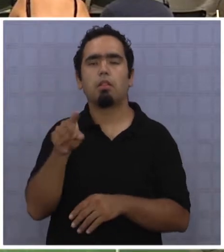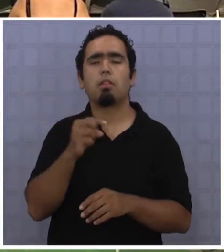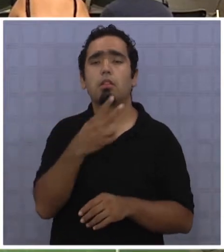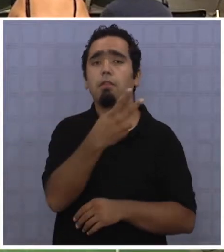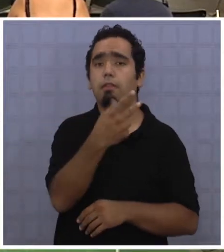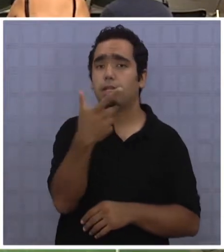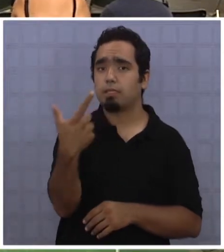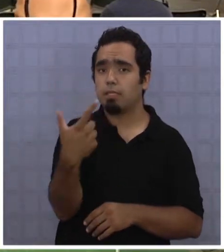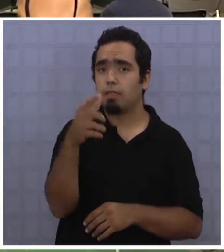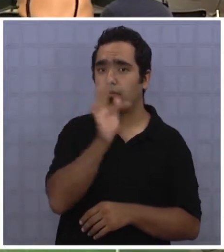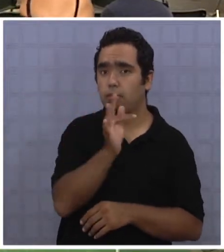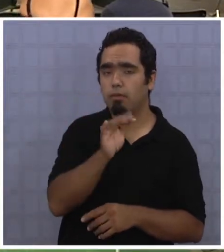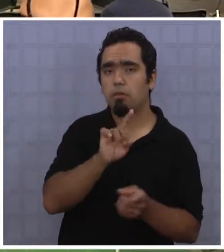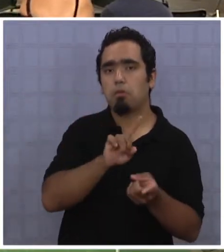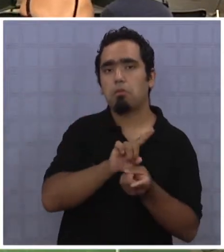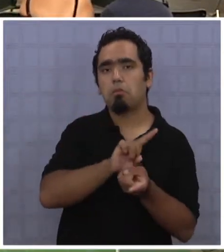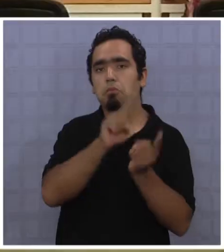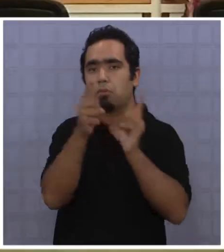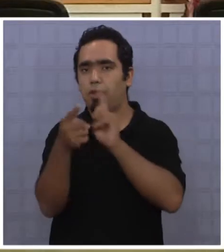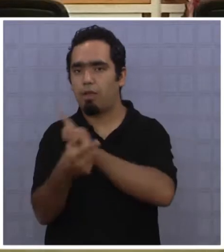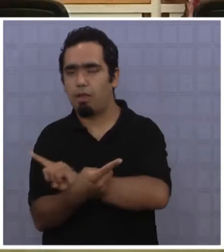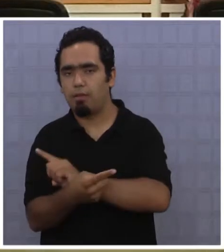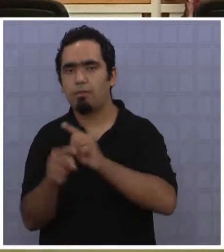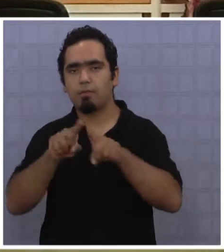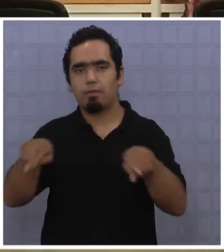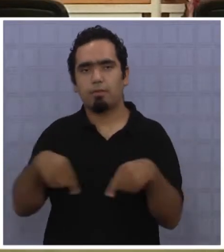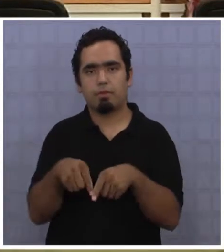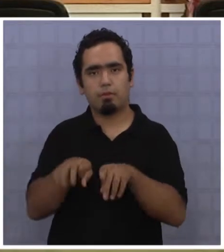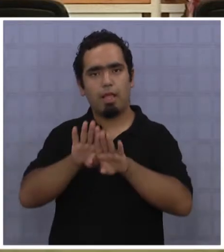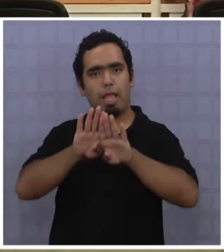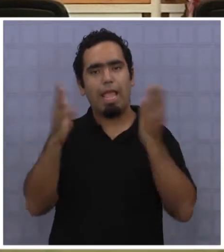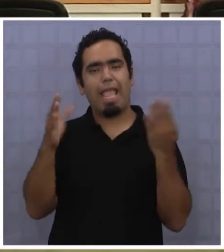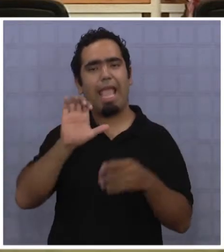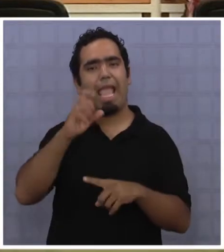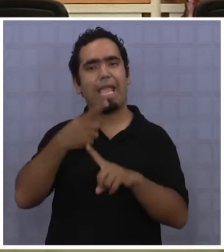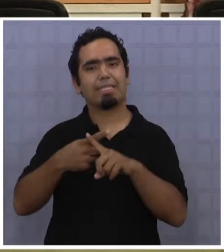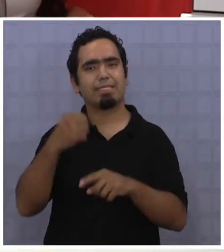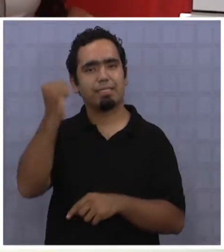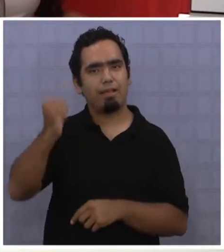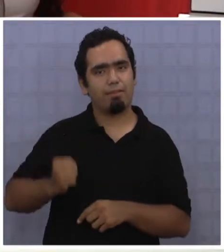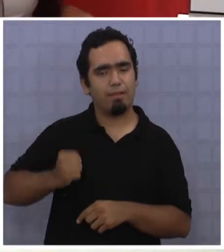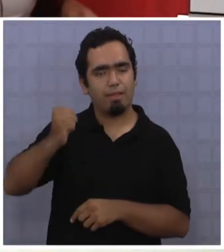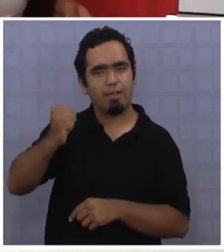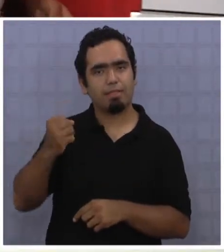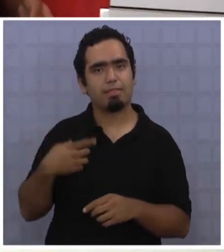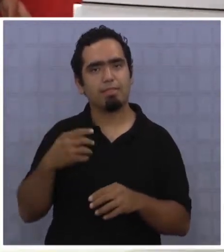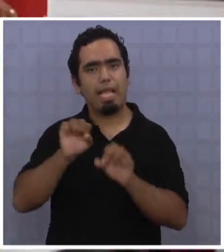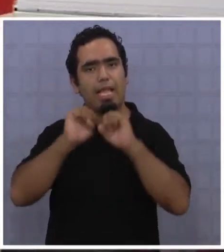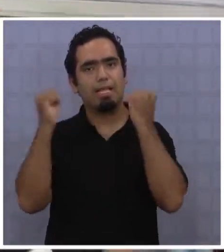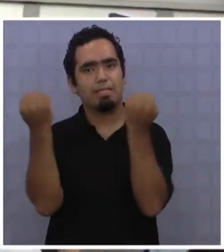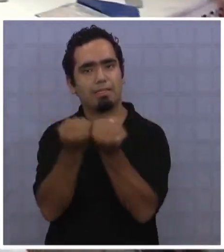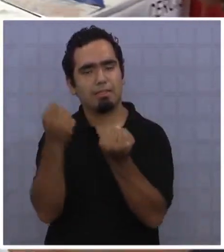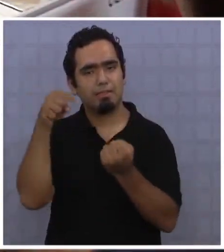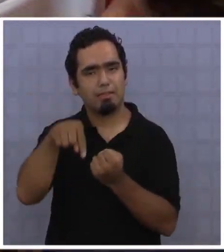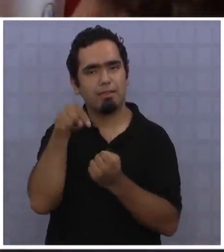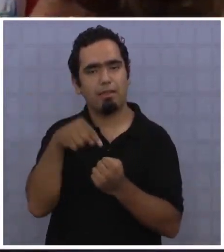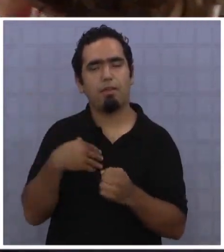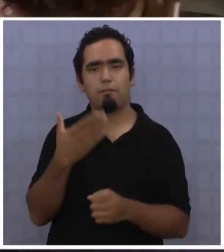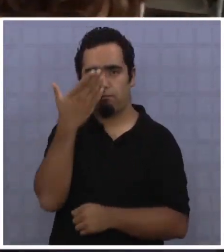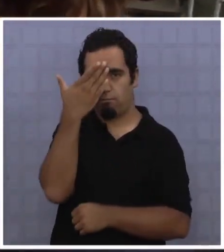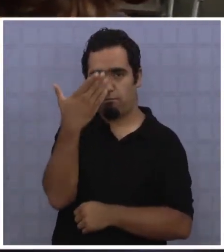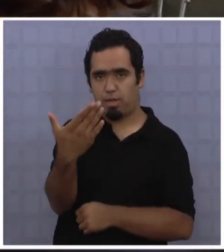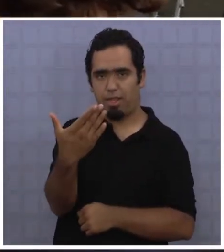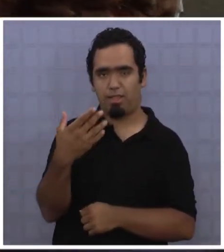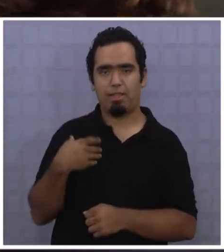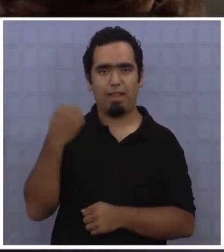27 de febrero ya abrimos nuestra atención en el ex estadio Cabancha. El ingreso es por la puerta principal frente al estacionamiento